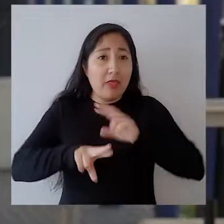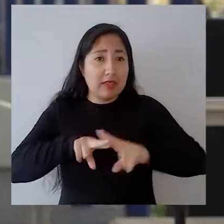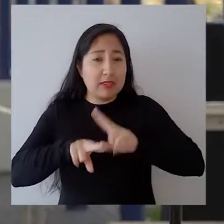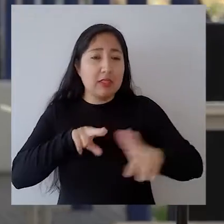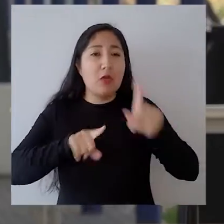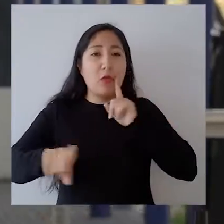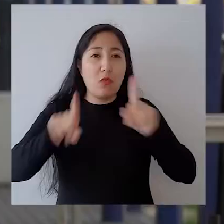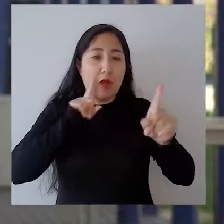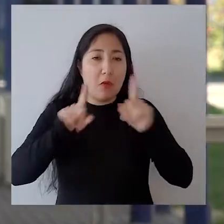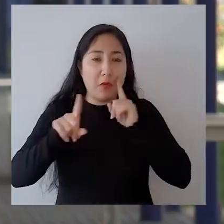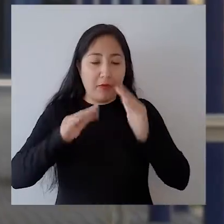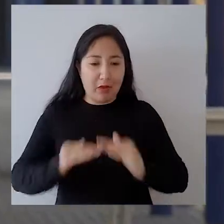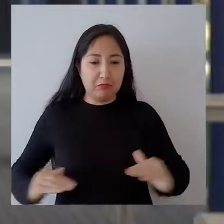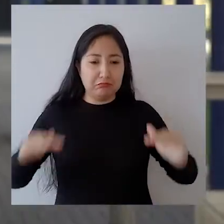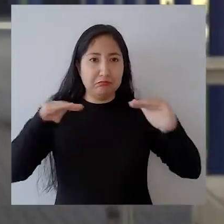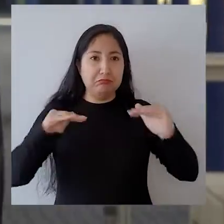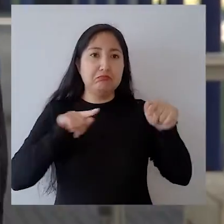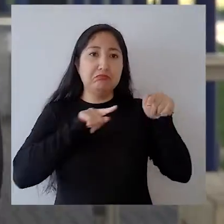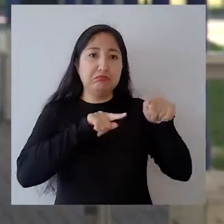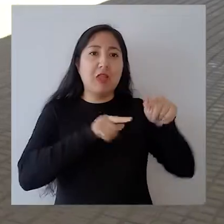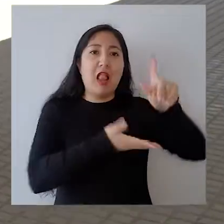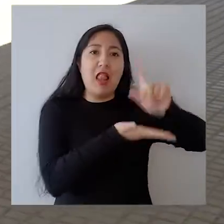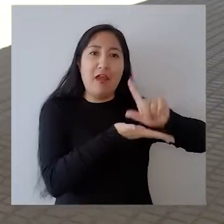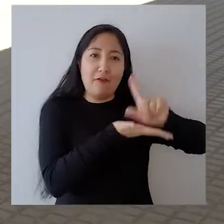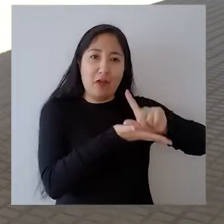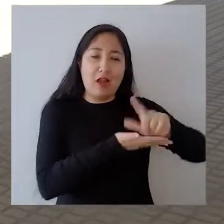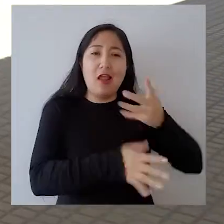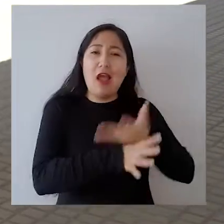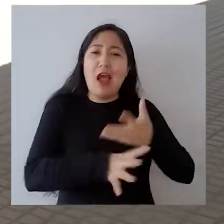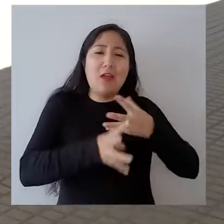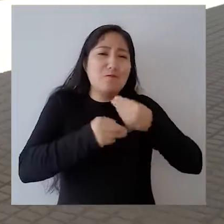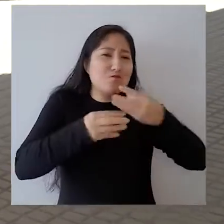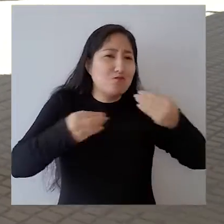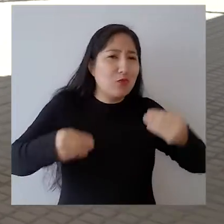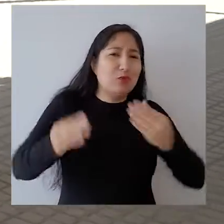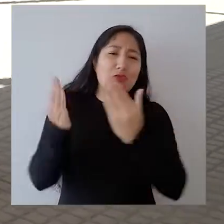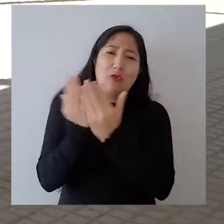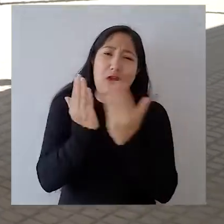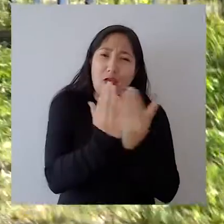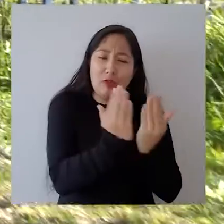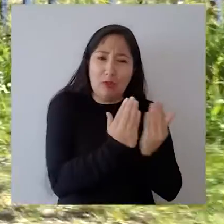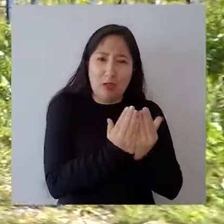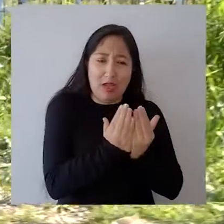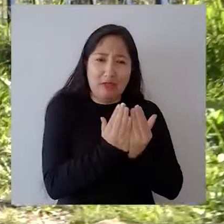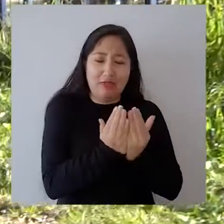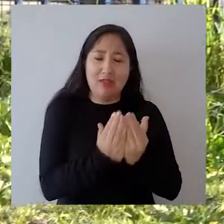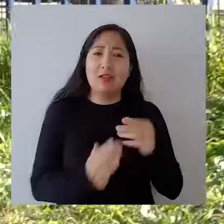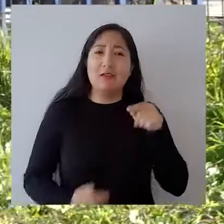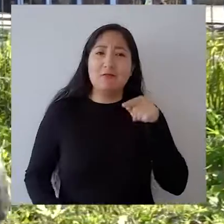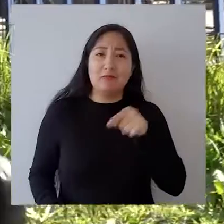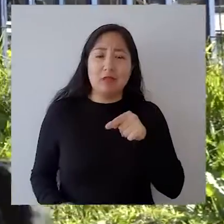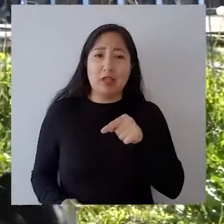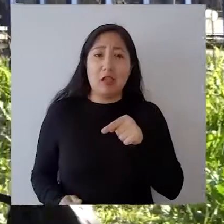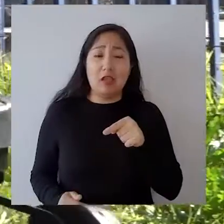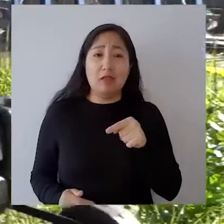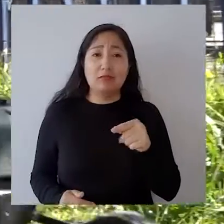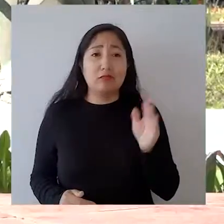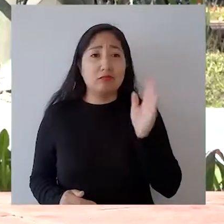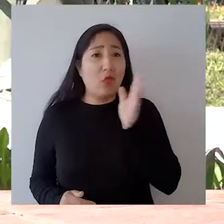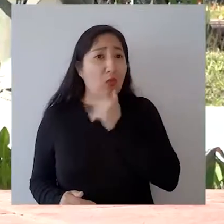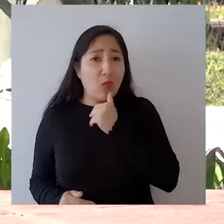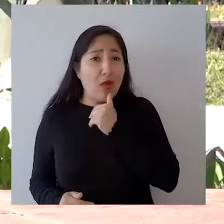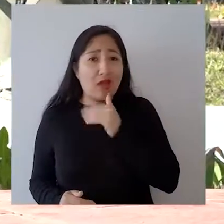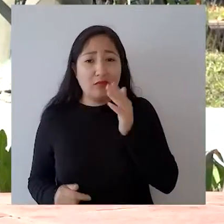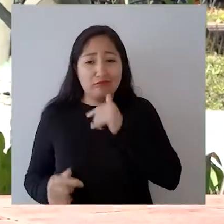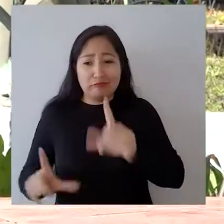una prueba de equivalencia de estudios de octavo básico laboral Tenemos muchos estudiantes de la escuela que no contaban con